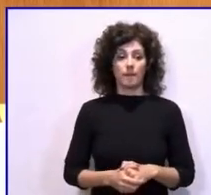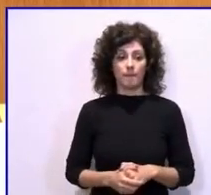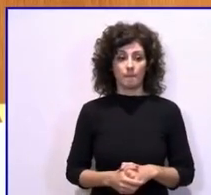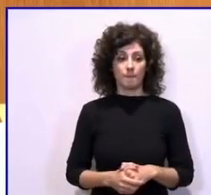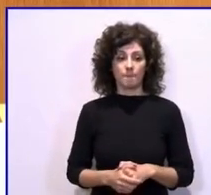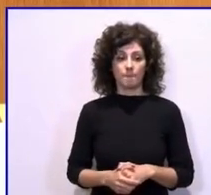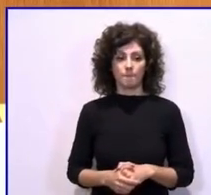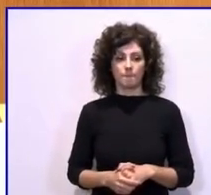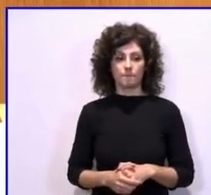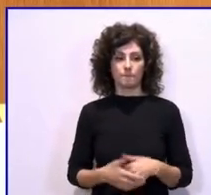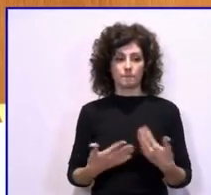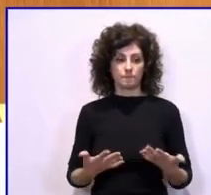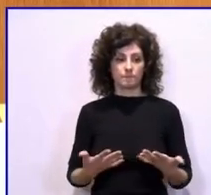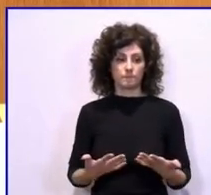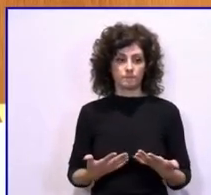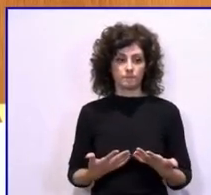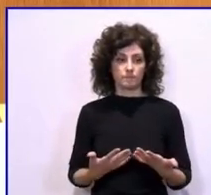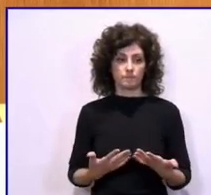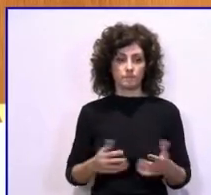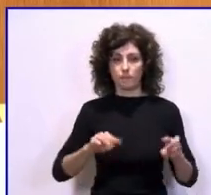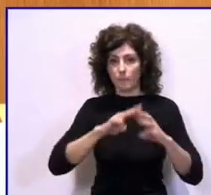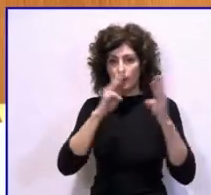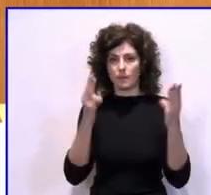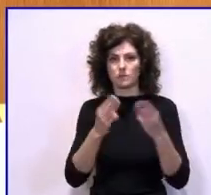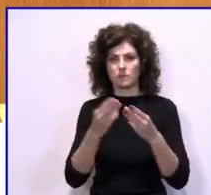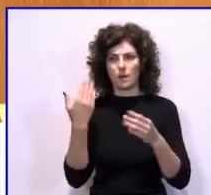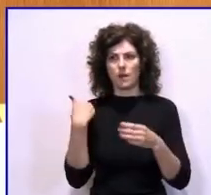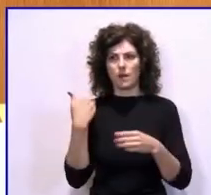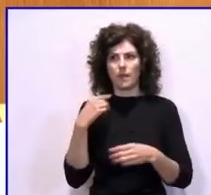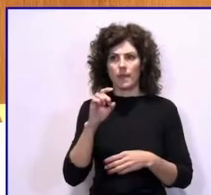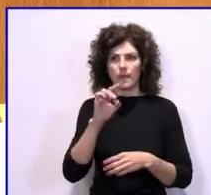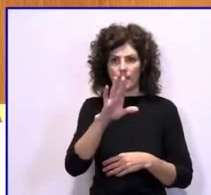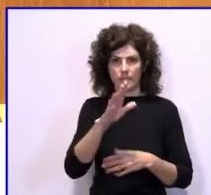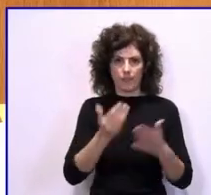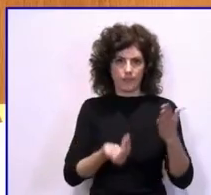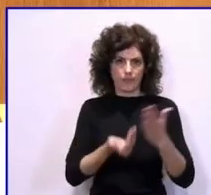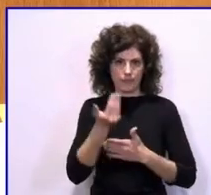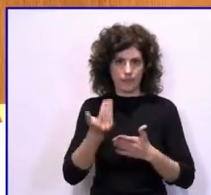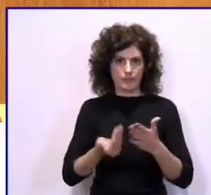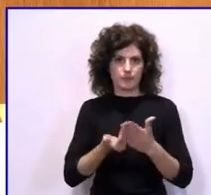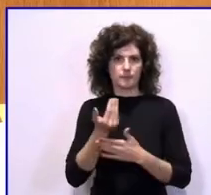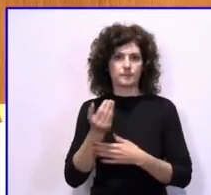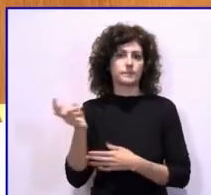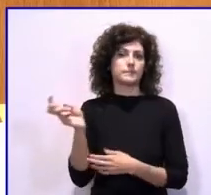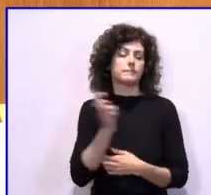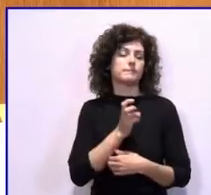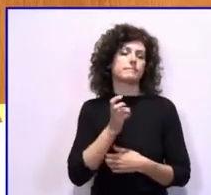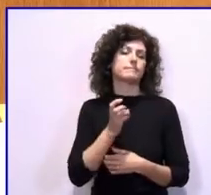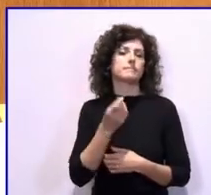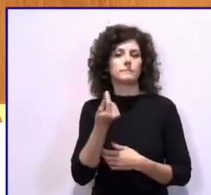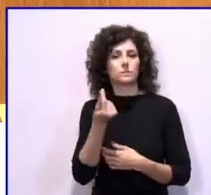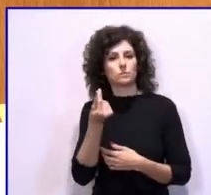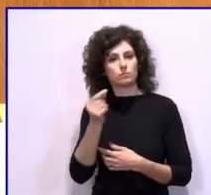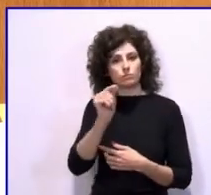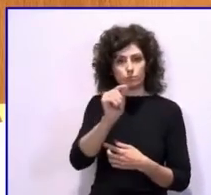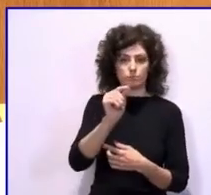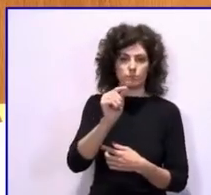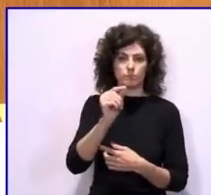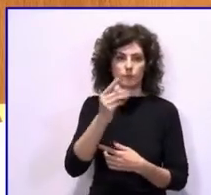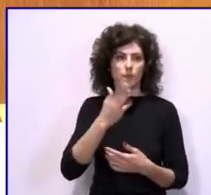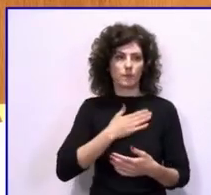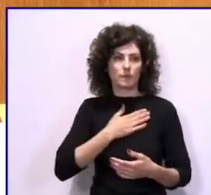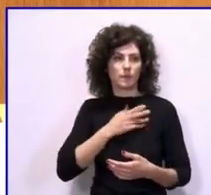Traíamos al Pleno de hace 15 días una interpelación ofreciendo nuestra